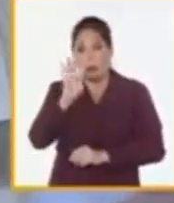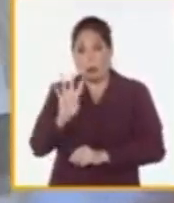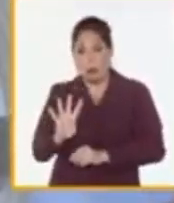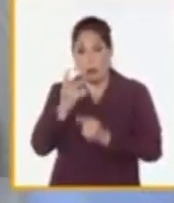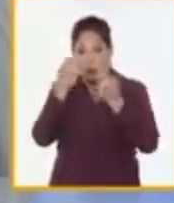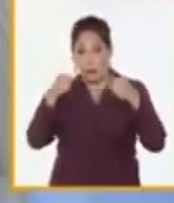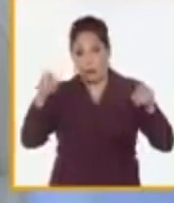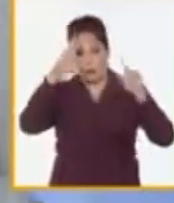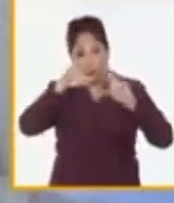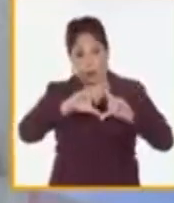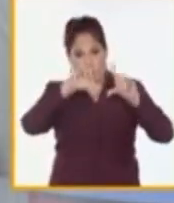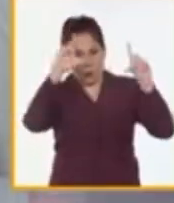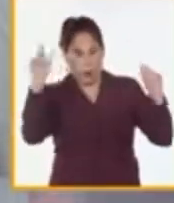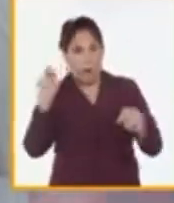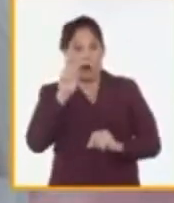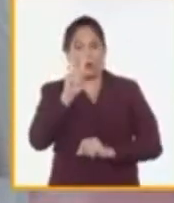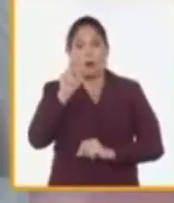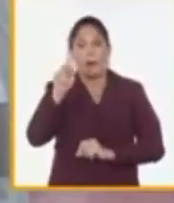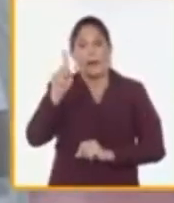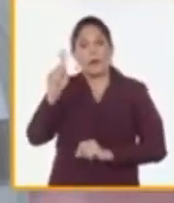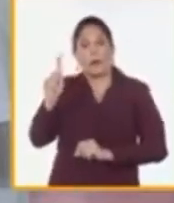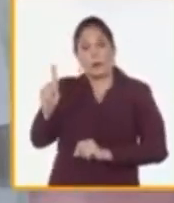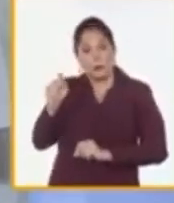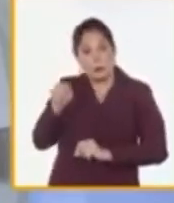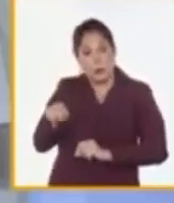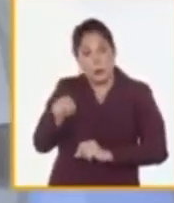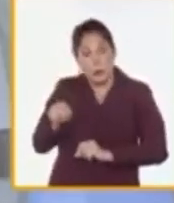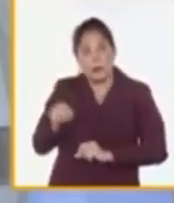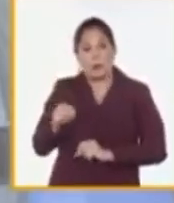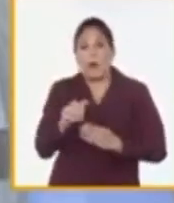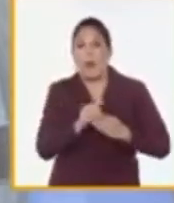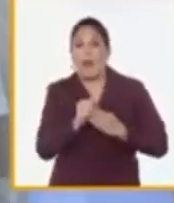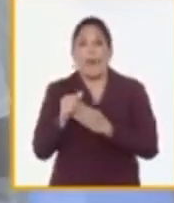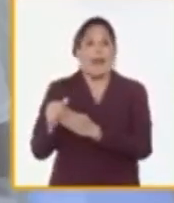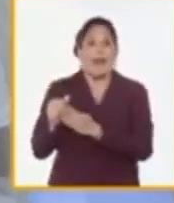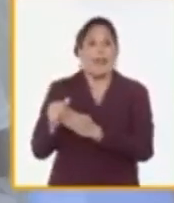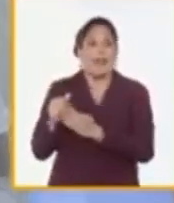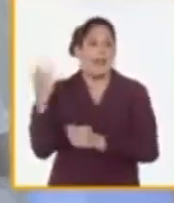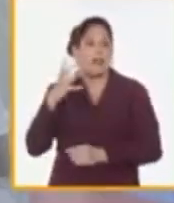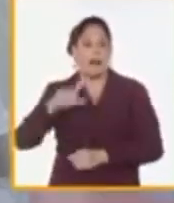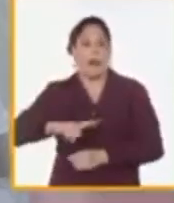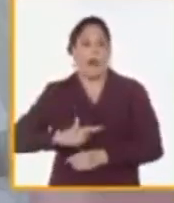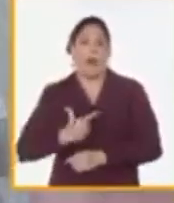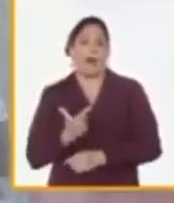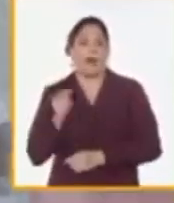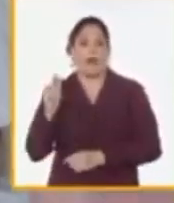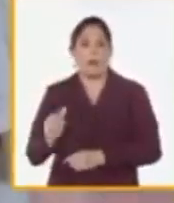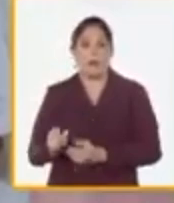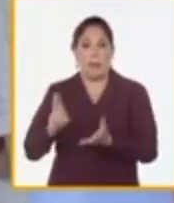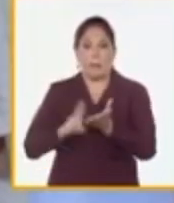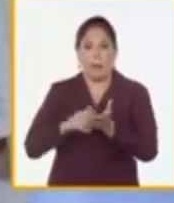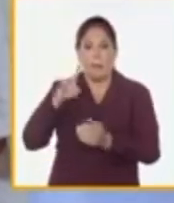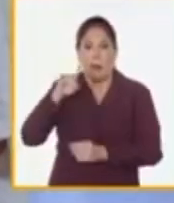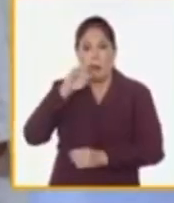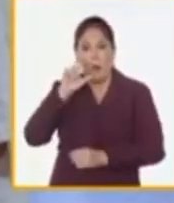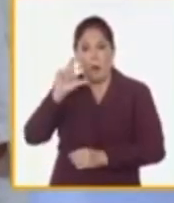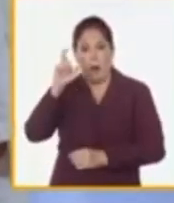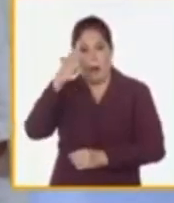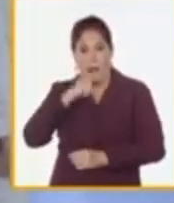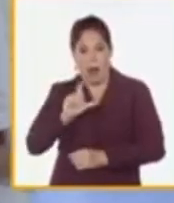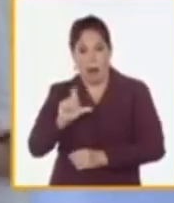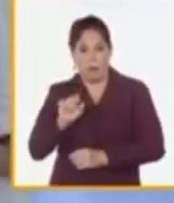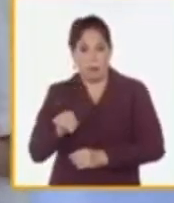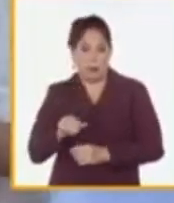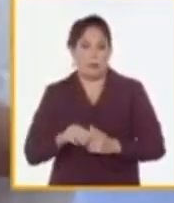De ellos, 221. Sus líderes son artistas miembros de la UNIAC. Una de las motivaciones que tenemos en